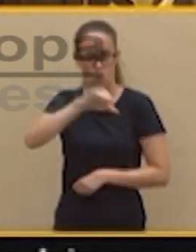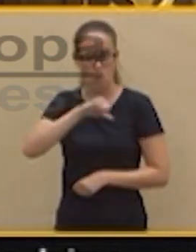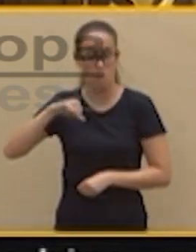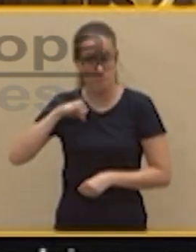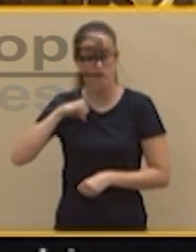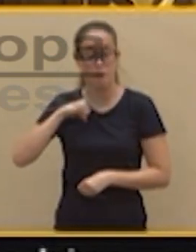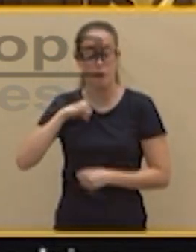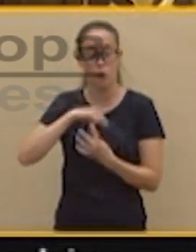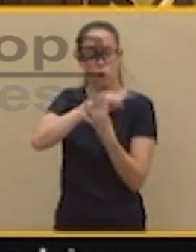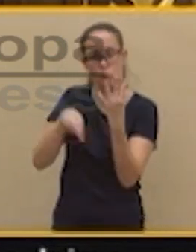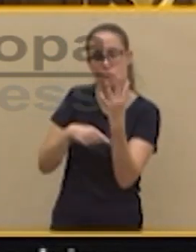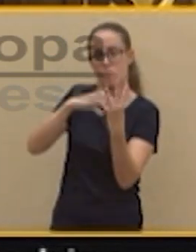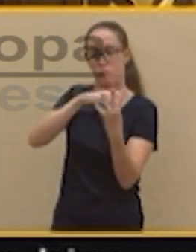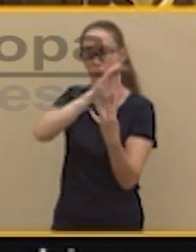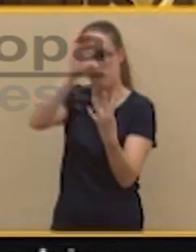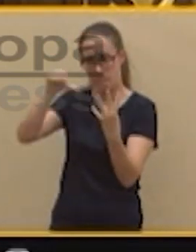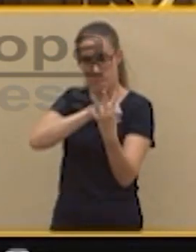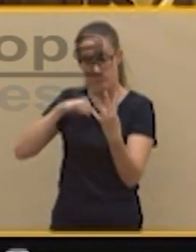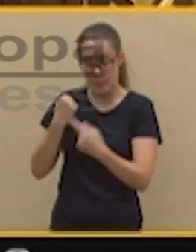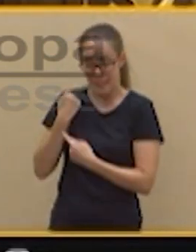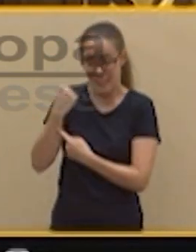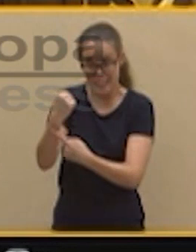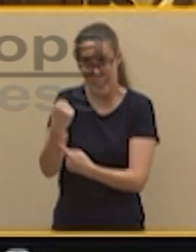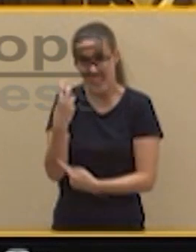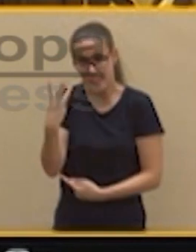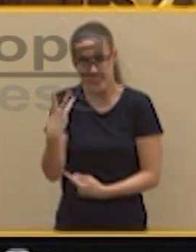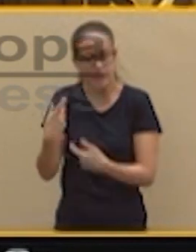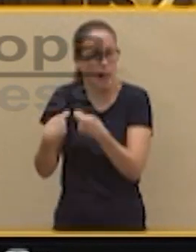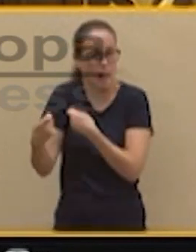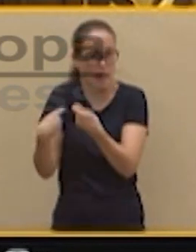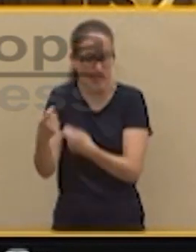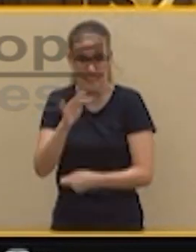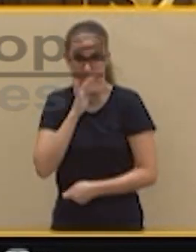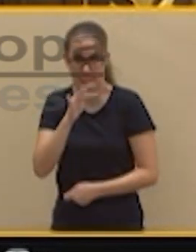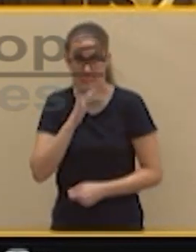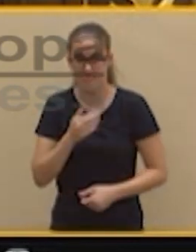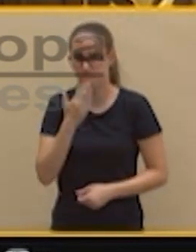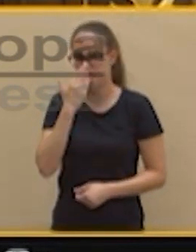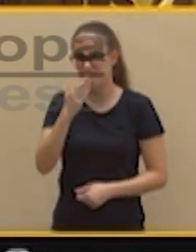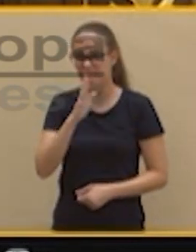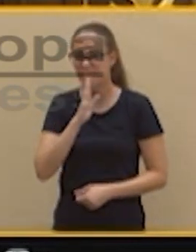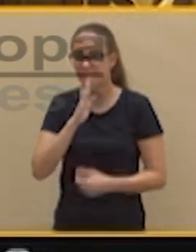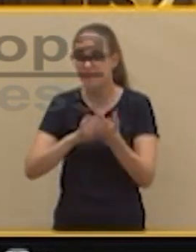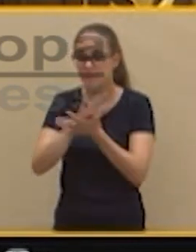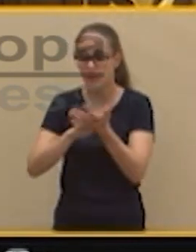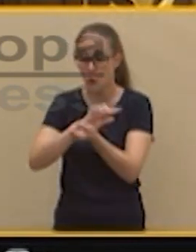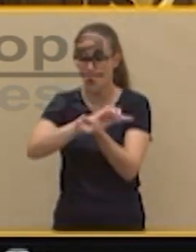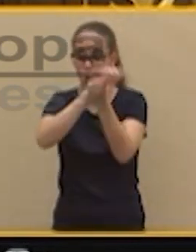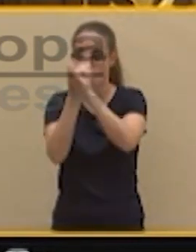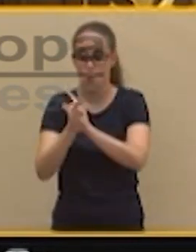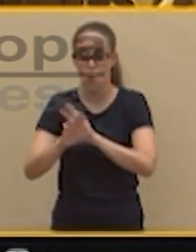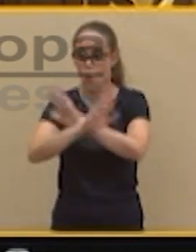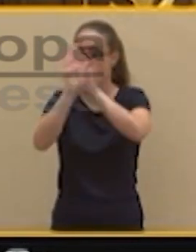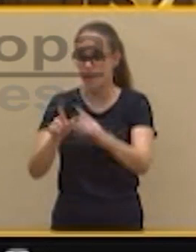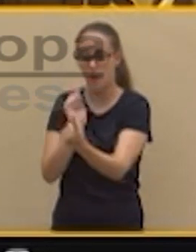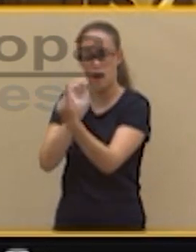Todavía siguen en negociación en otras tres. A mí me recuerda esta conversión a la que le dije la última vez que tuvimos ocasión de debatir, hace